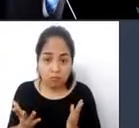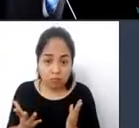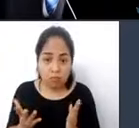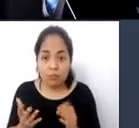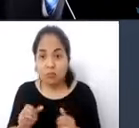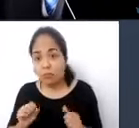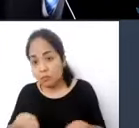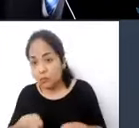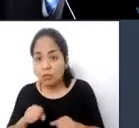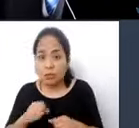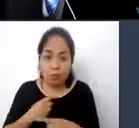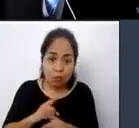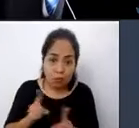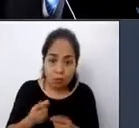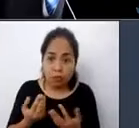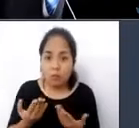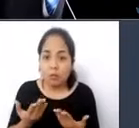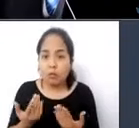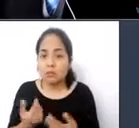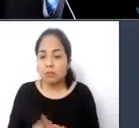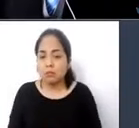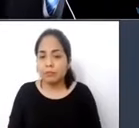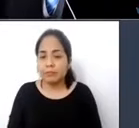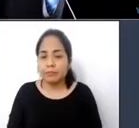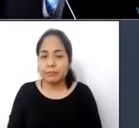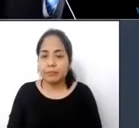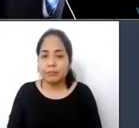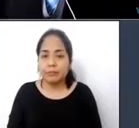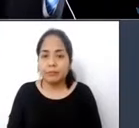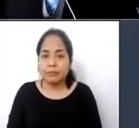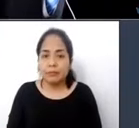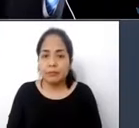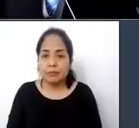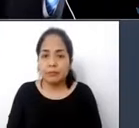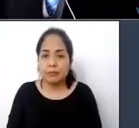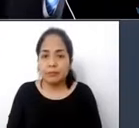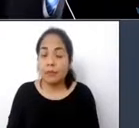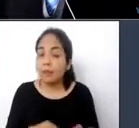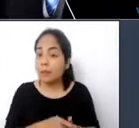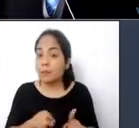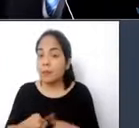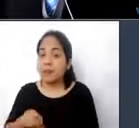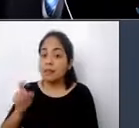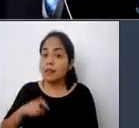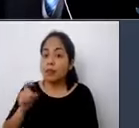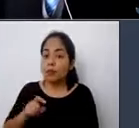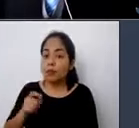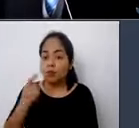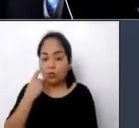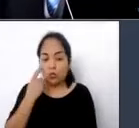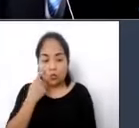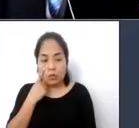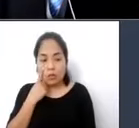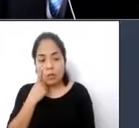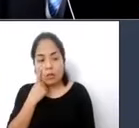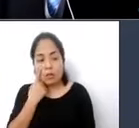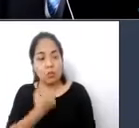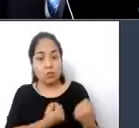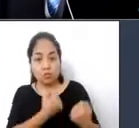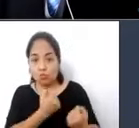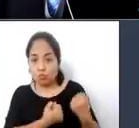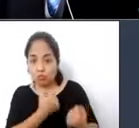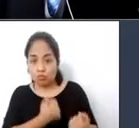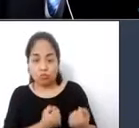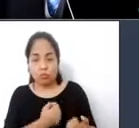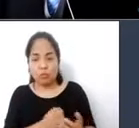En segundo término requerimos conocer el vehículo que se va a utilizar para el transporte por ejemplo hablando del